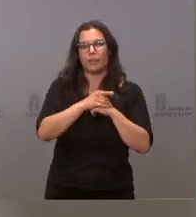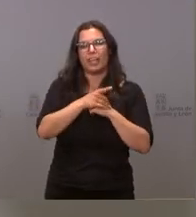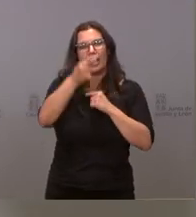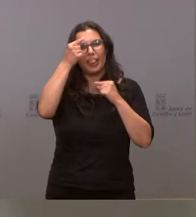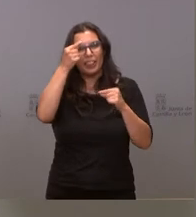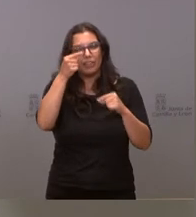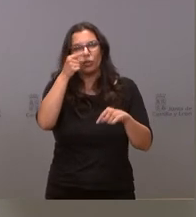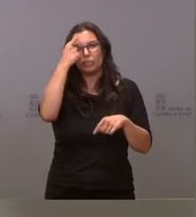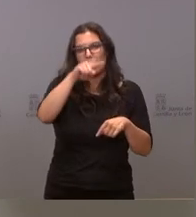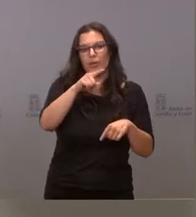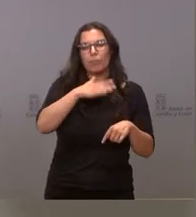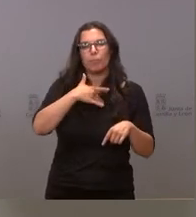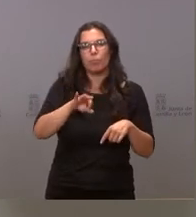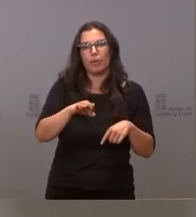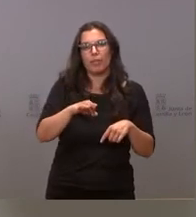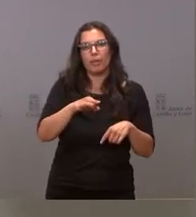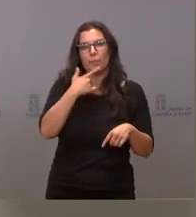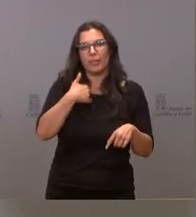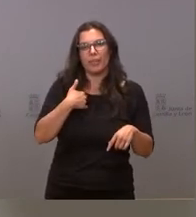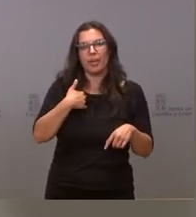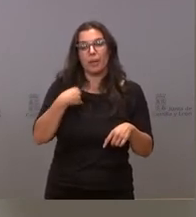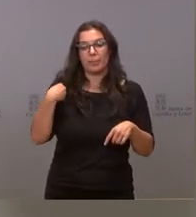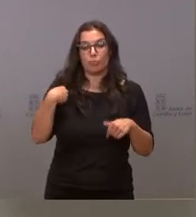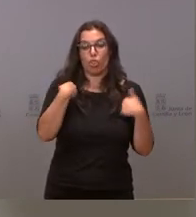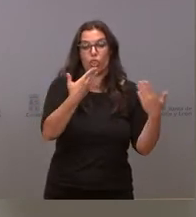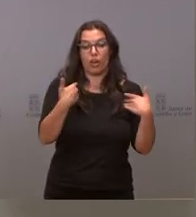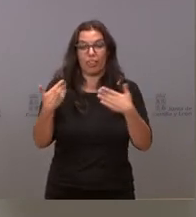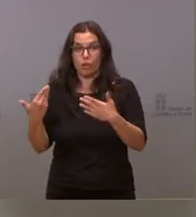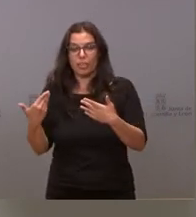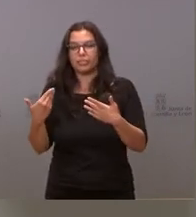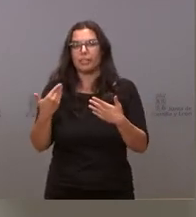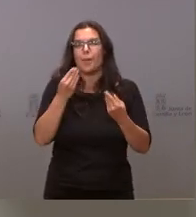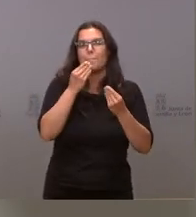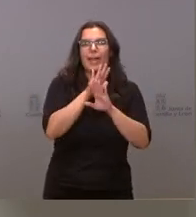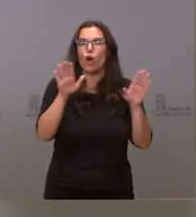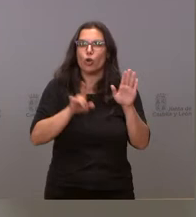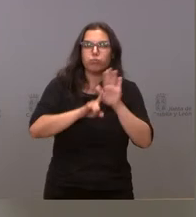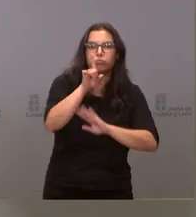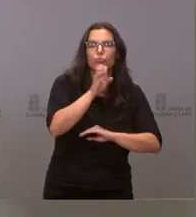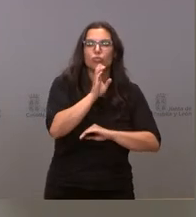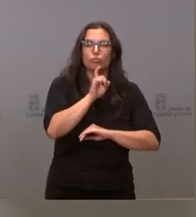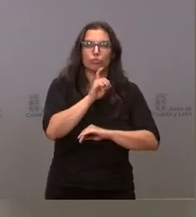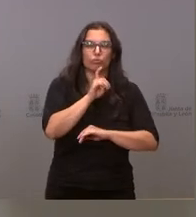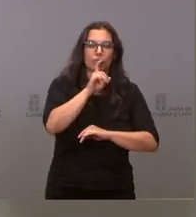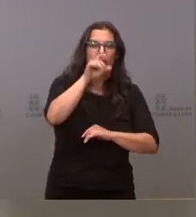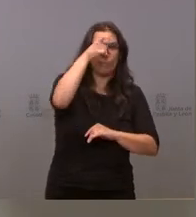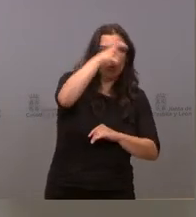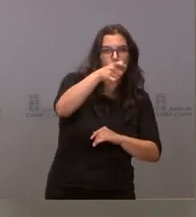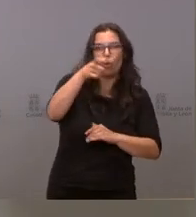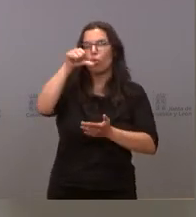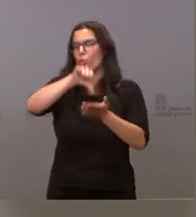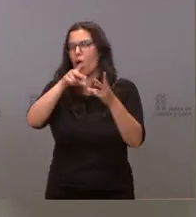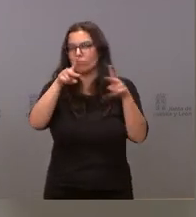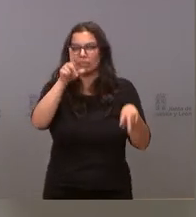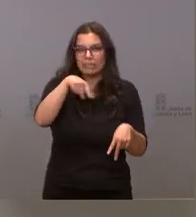ha tenido más acogida la supresión del impuesto de donaciones, en el medio rural o en el medio urbano. Y, en segundo lugar, si estudian la